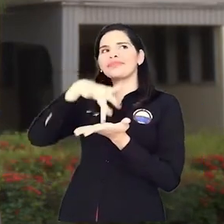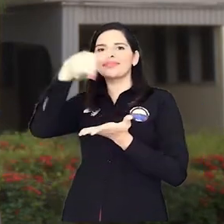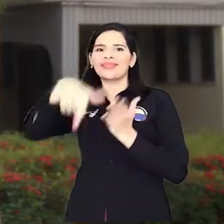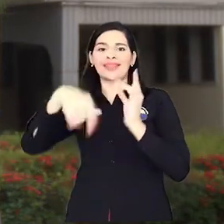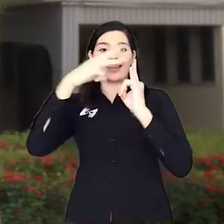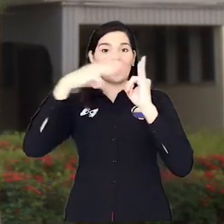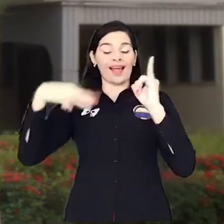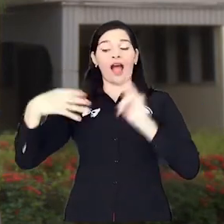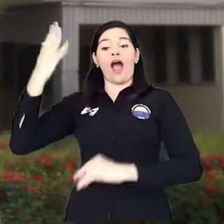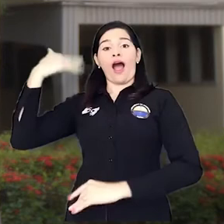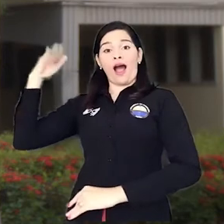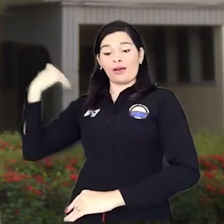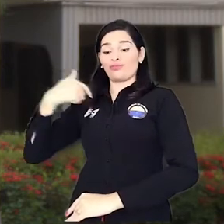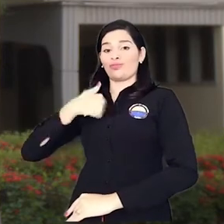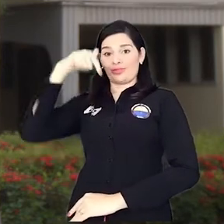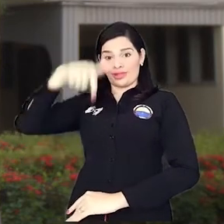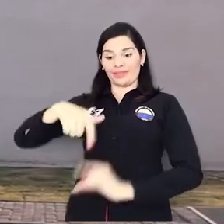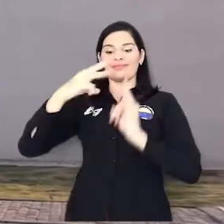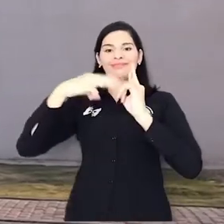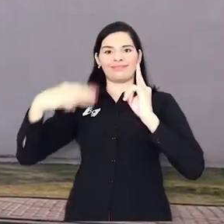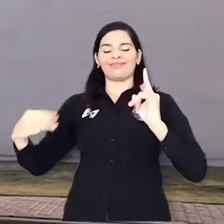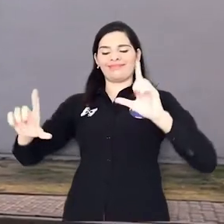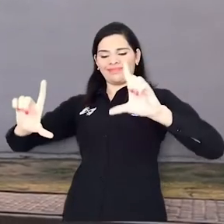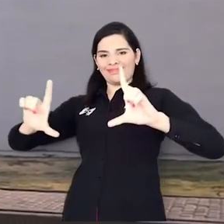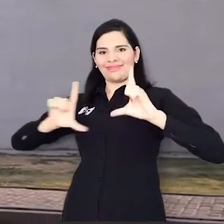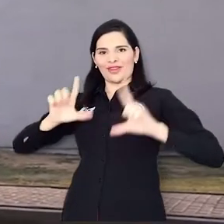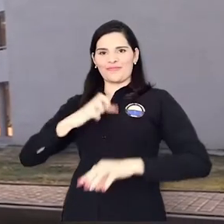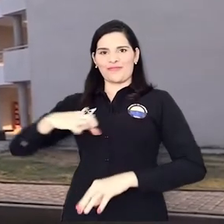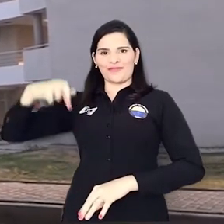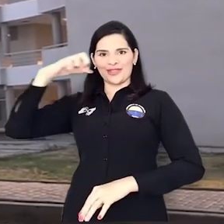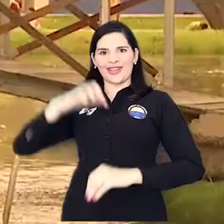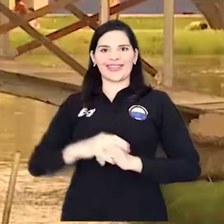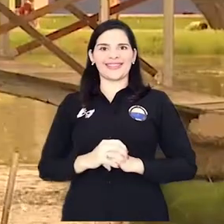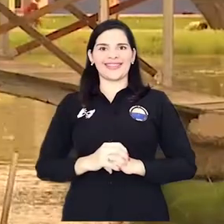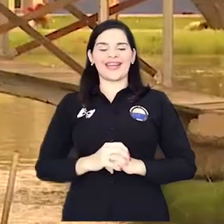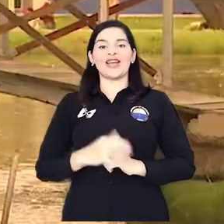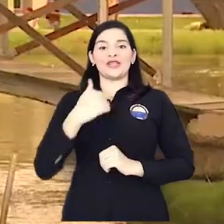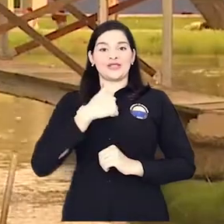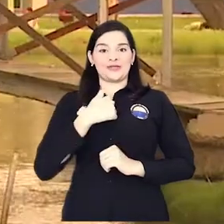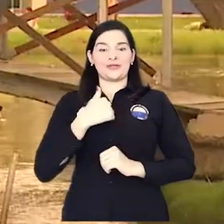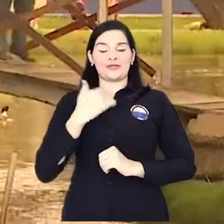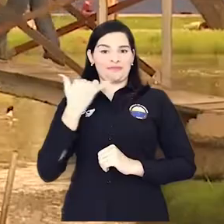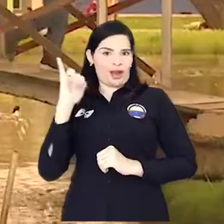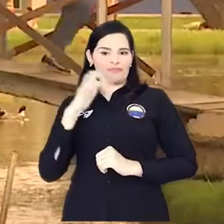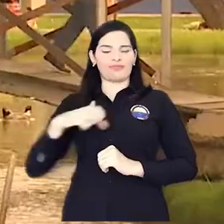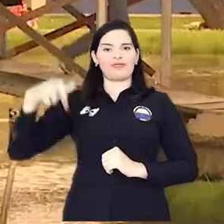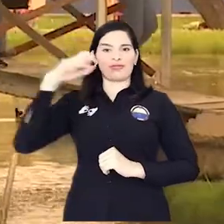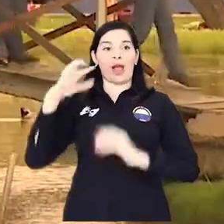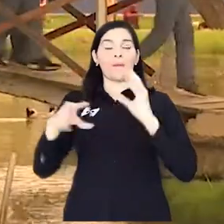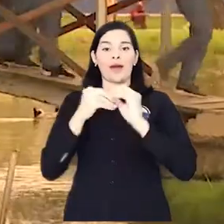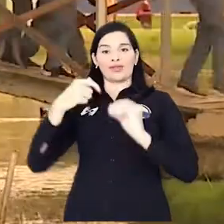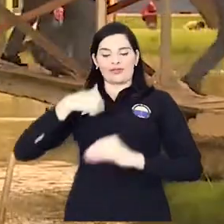donde una vez tuve la oportunidad de formarme y hacerme como profesional y hoy siendo un